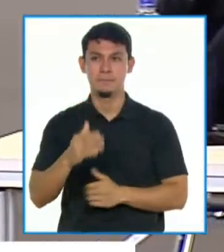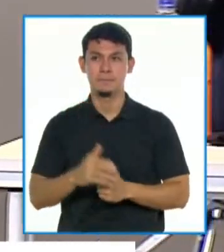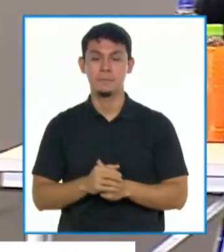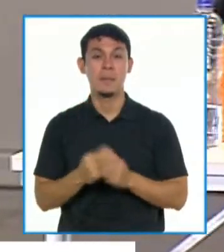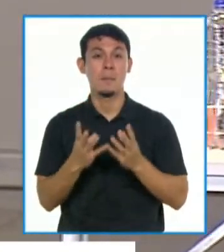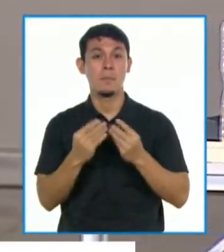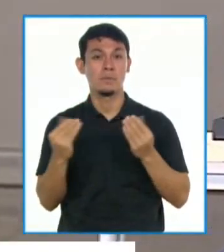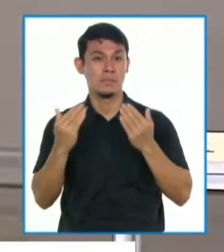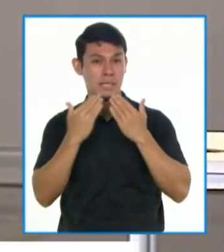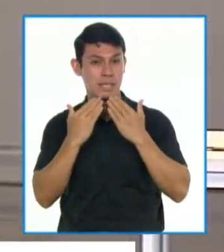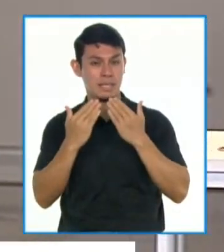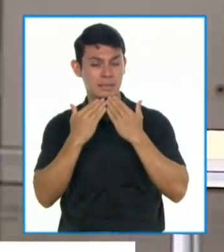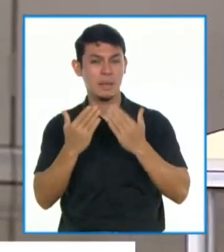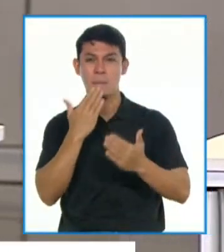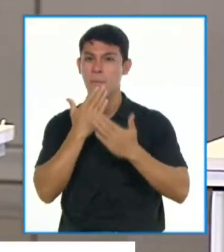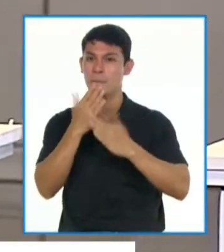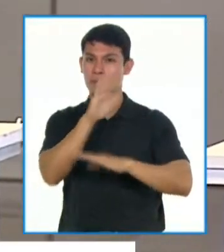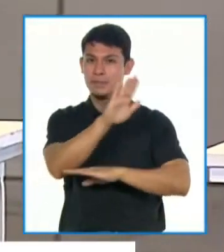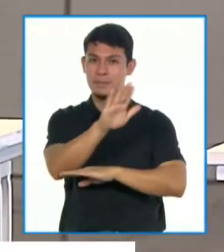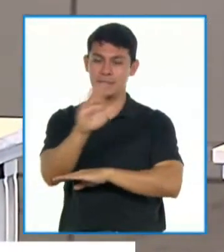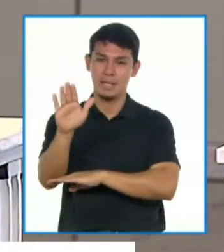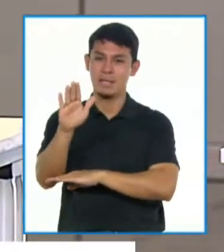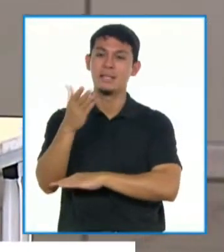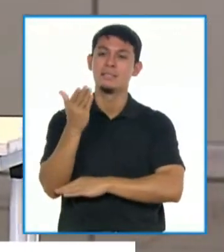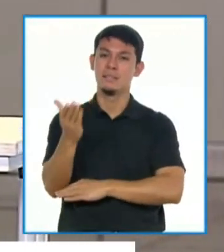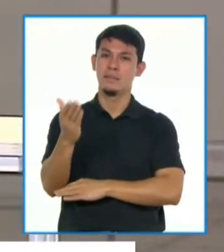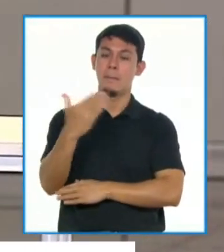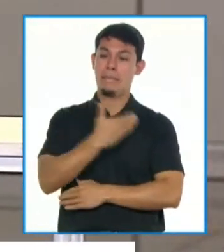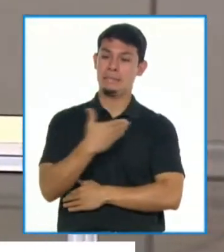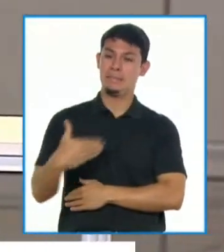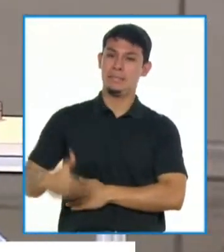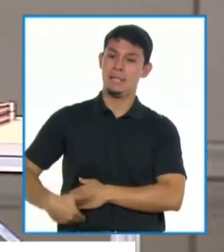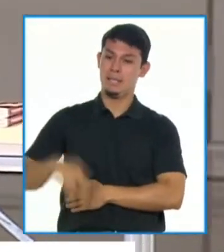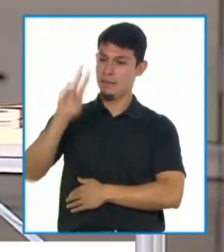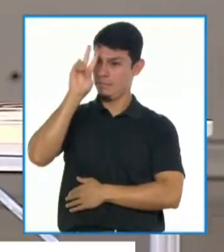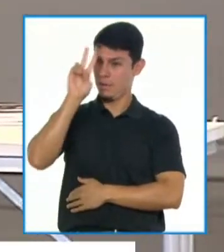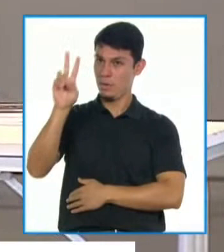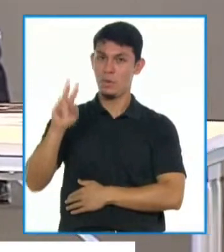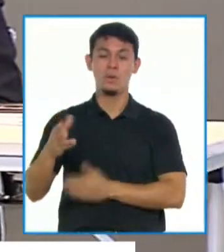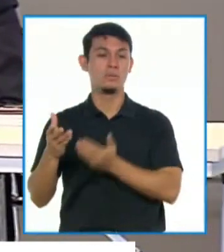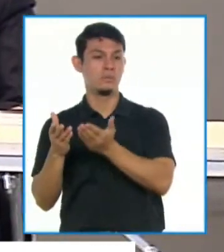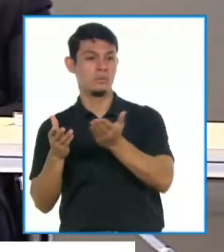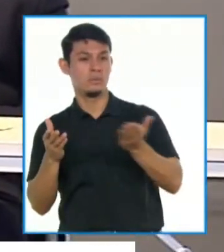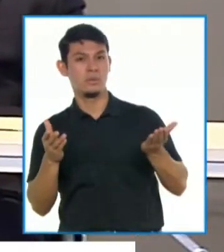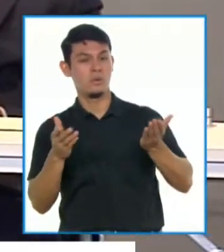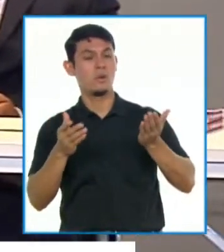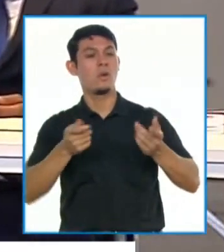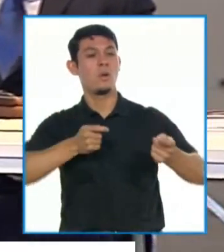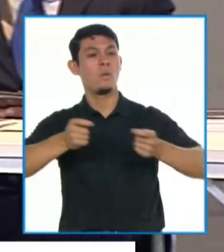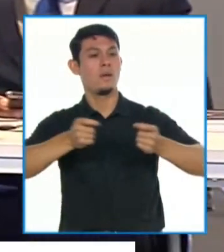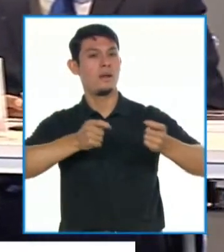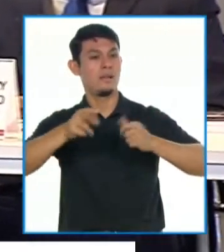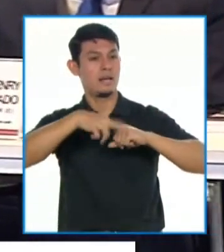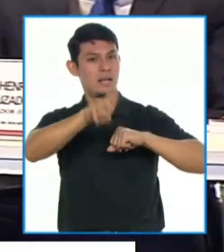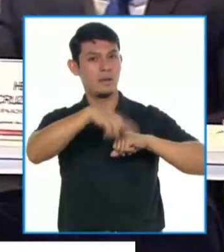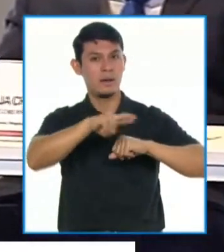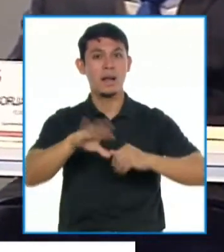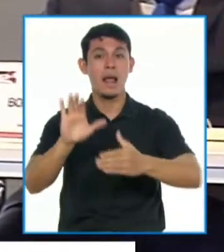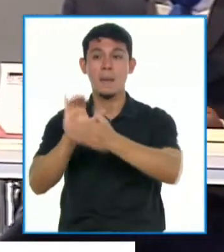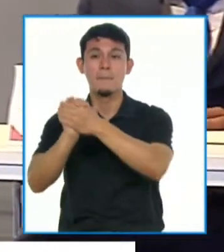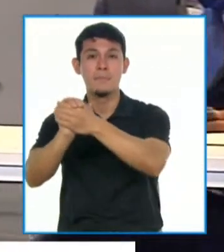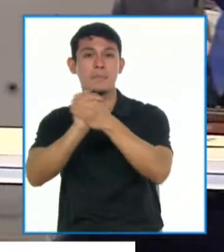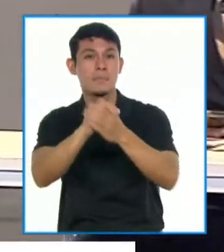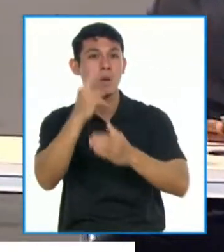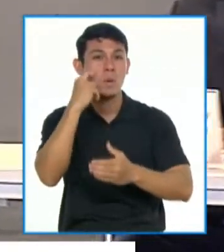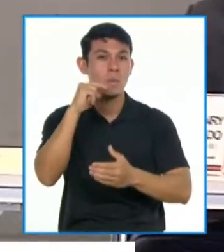Muchas gracias, muy buenas tardes, señor Presidente de la República, señores gobernadores regionales, amigas, amigos,